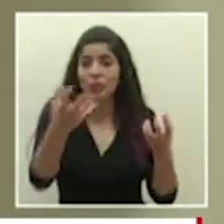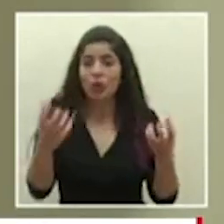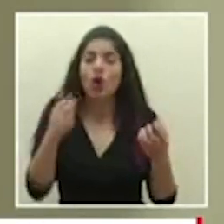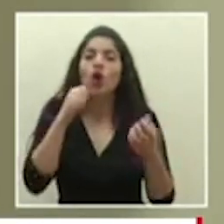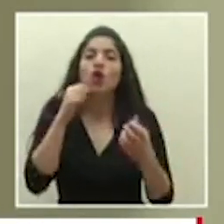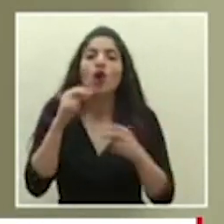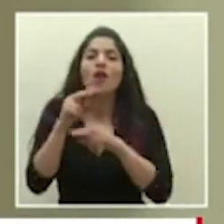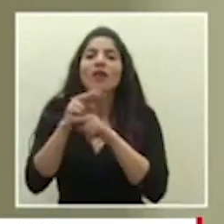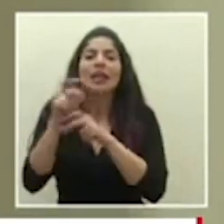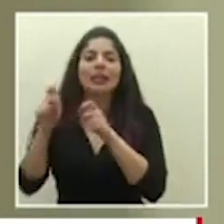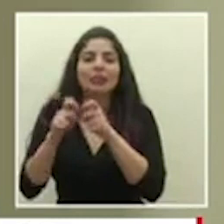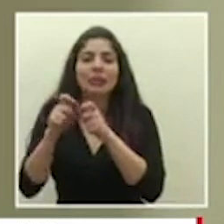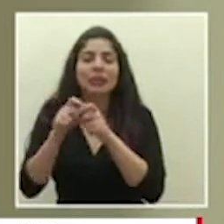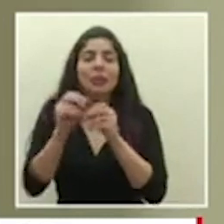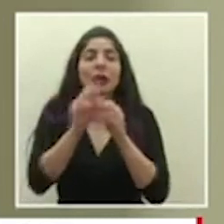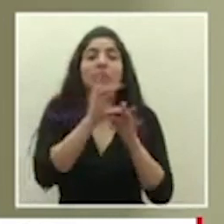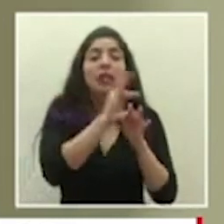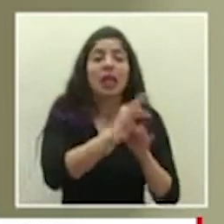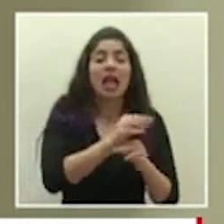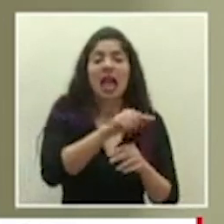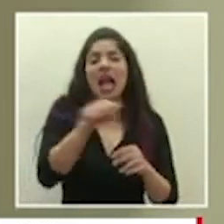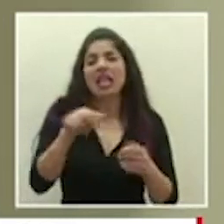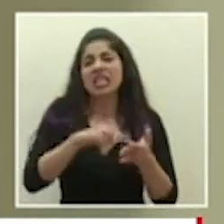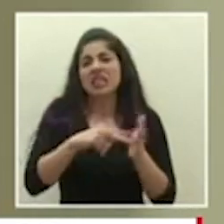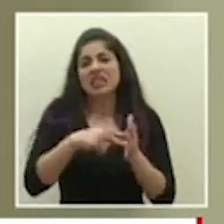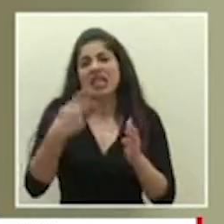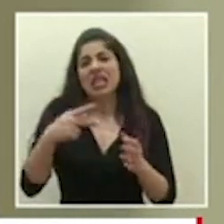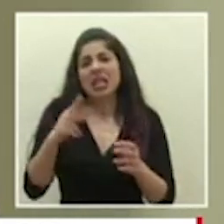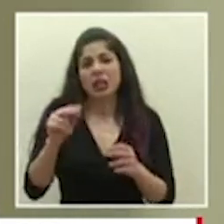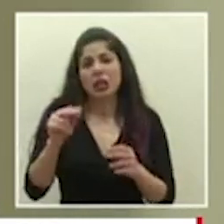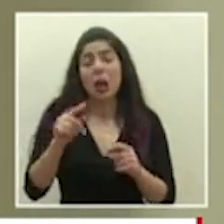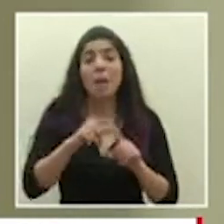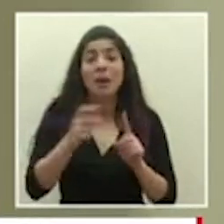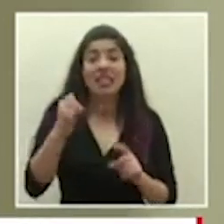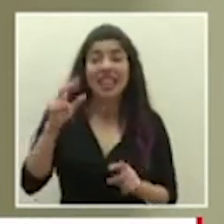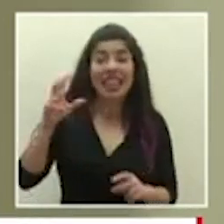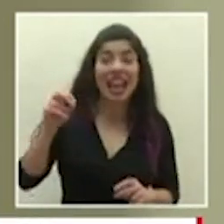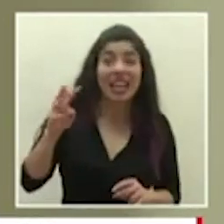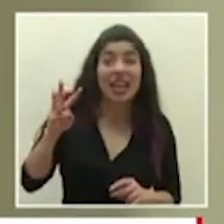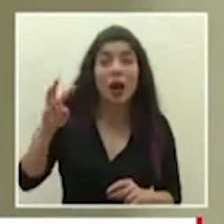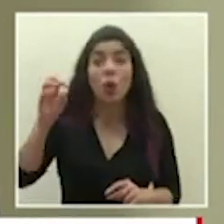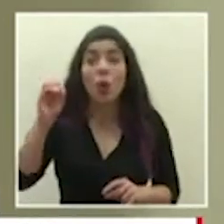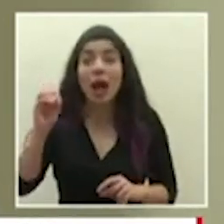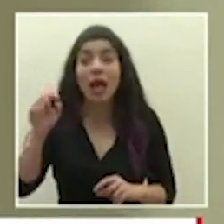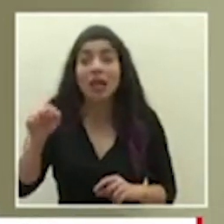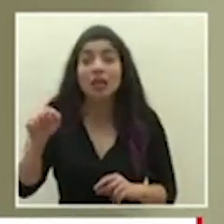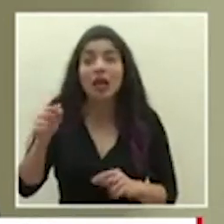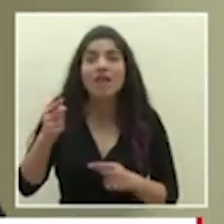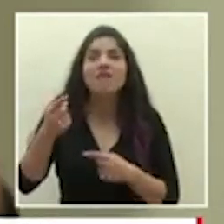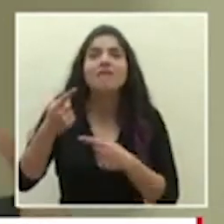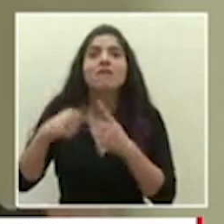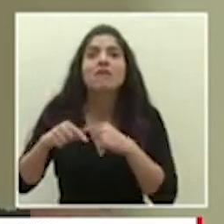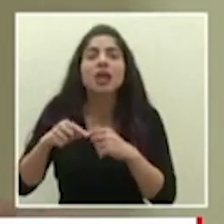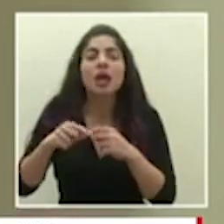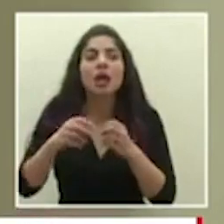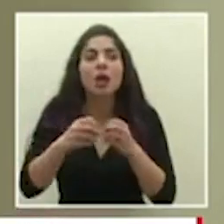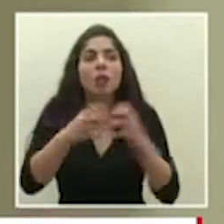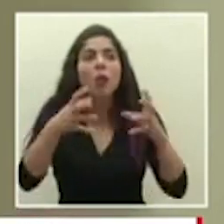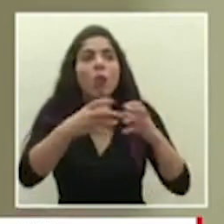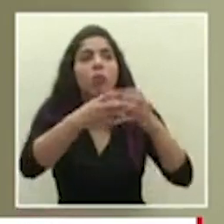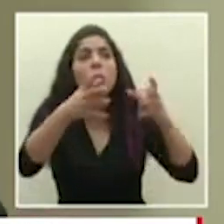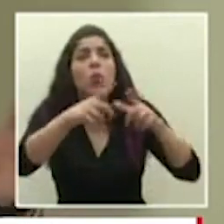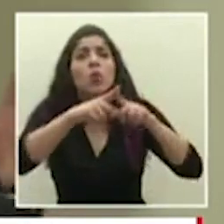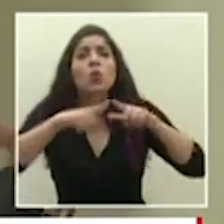específicas o pues eso en realidad no representa un riesgo mayor si esos 30, 40 casos empezamos a ver que se repiten y que ya empiezan a surgir de